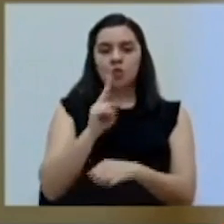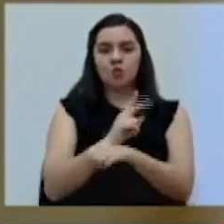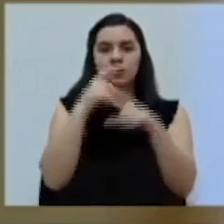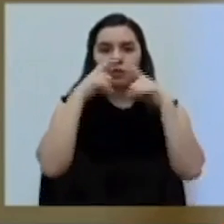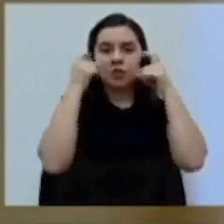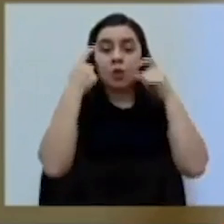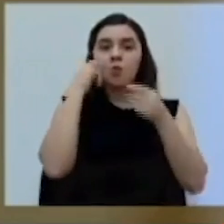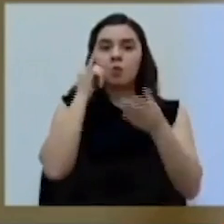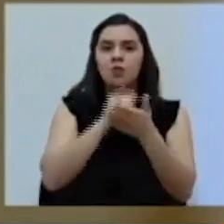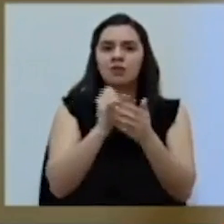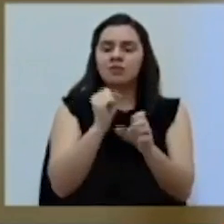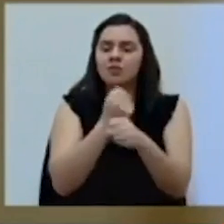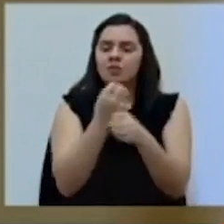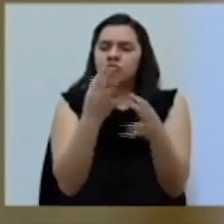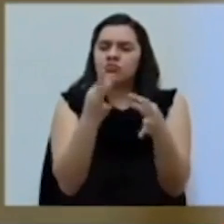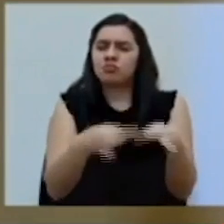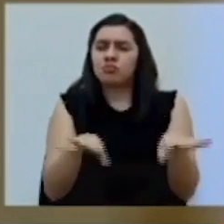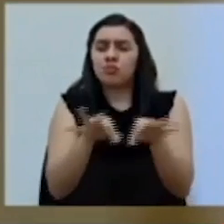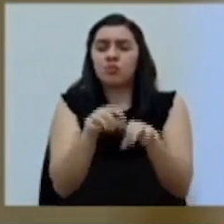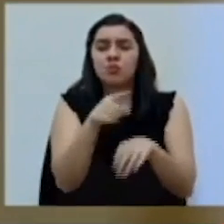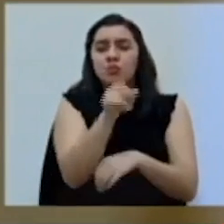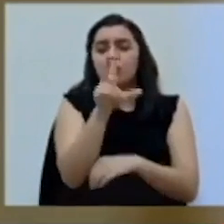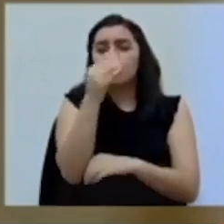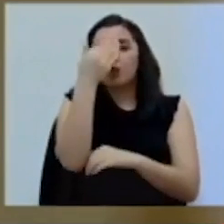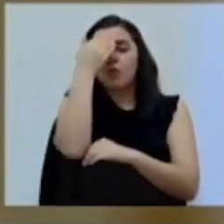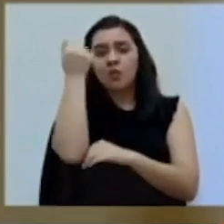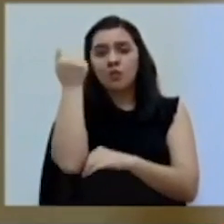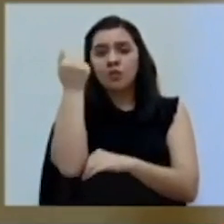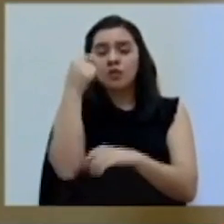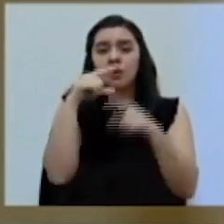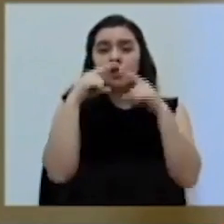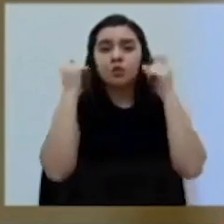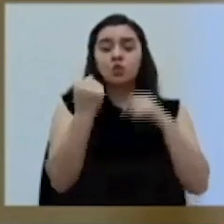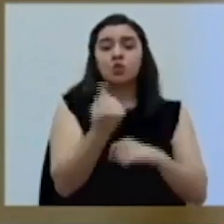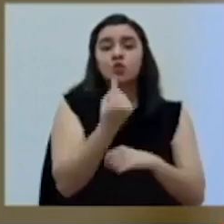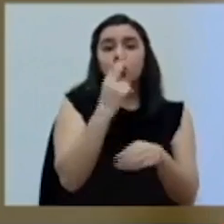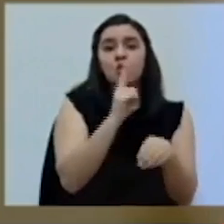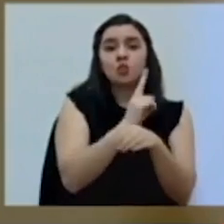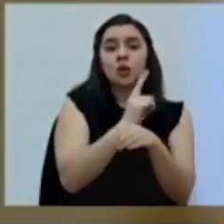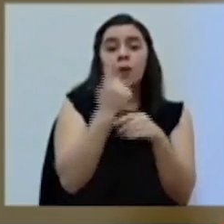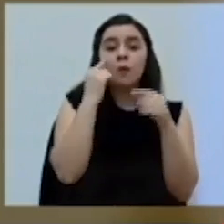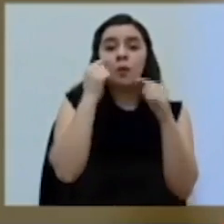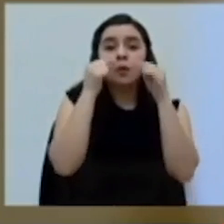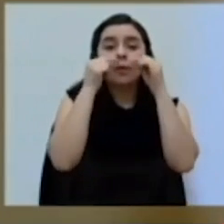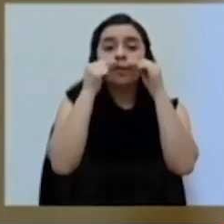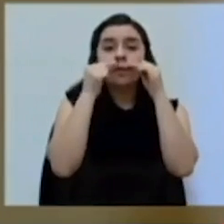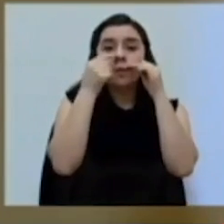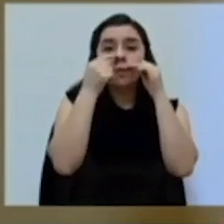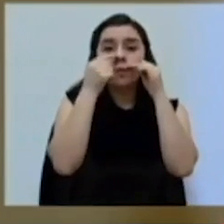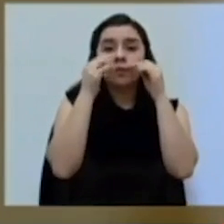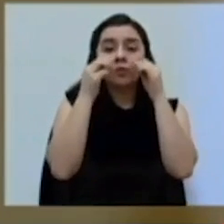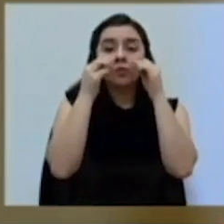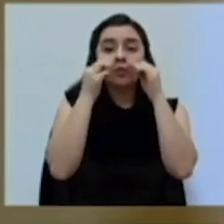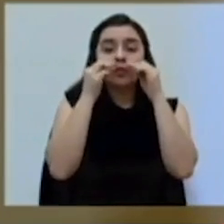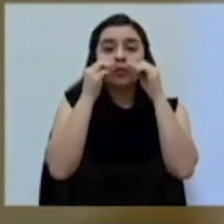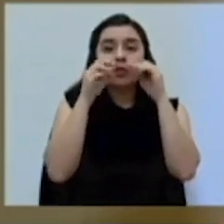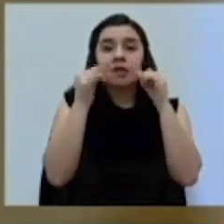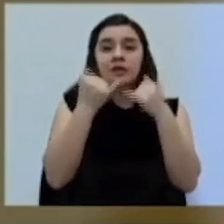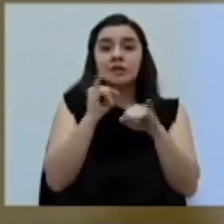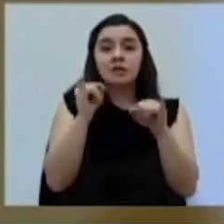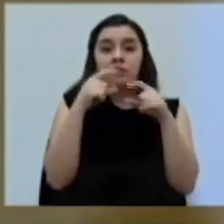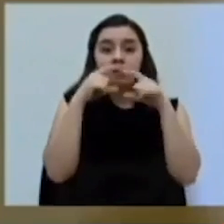por eso se hace también muy importante que no olvidemos que la mascarilla no se debe usar por debajo de la nariz, no debe dejar las fosas nasales